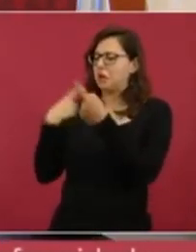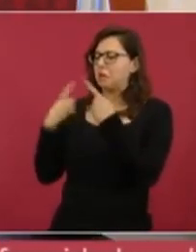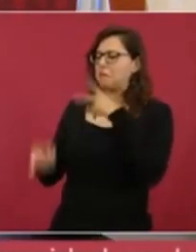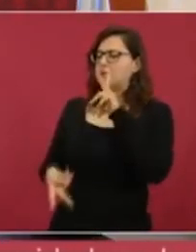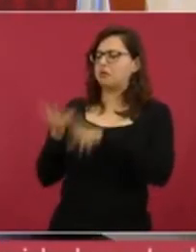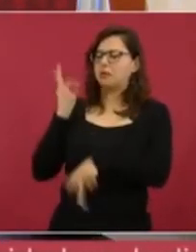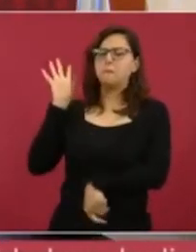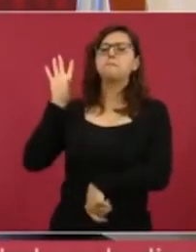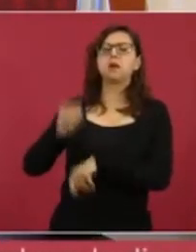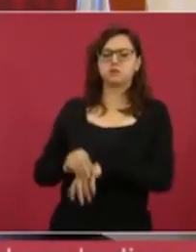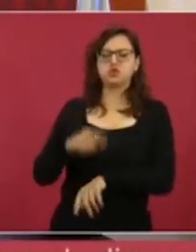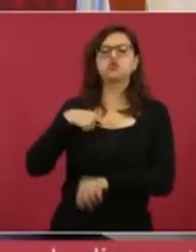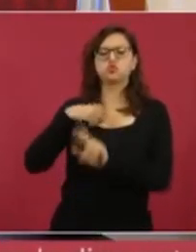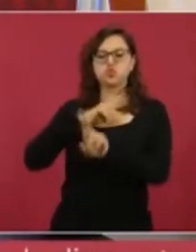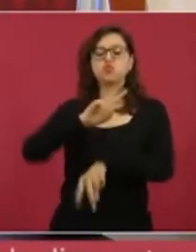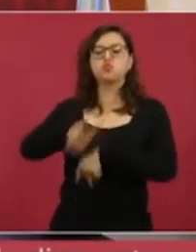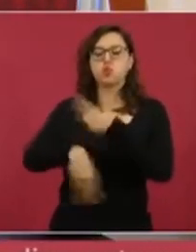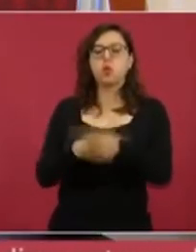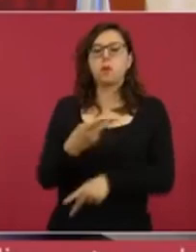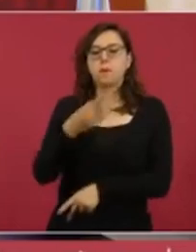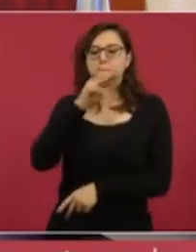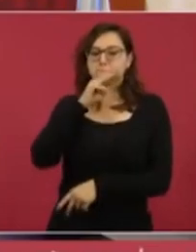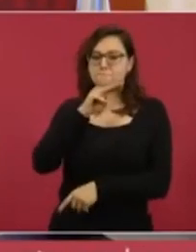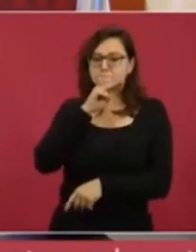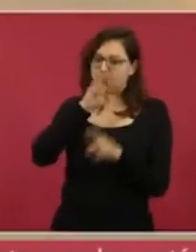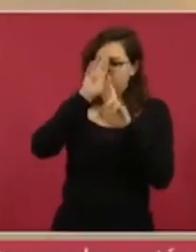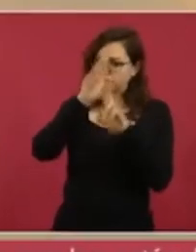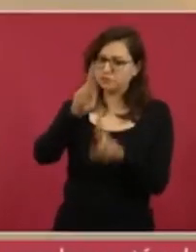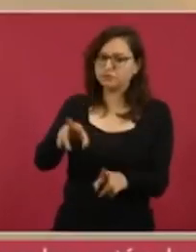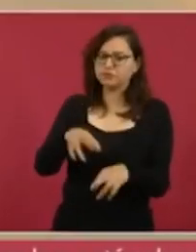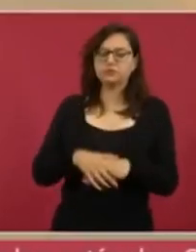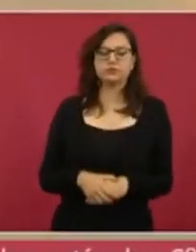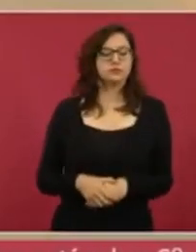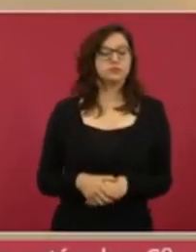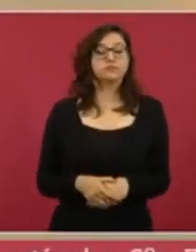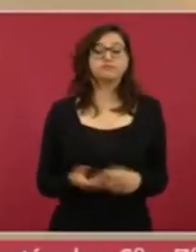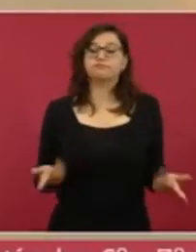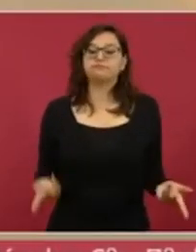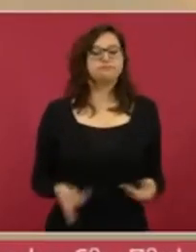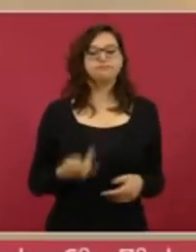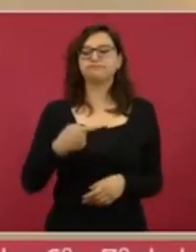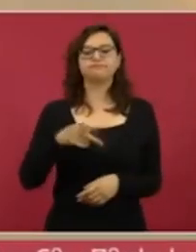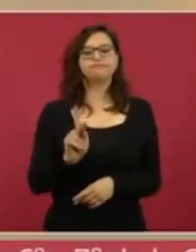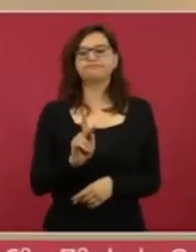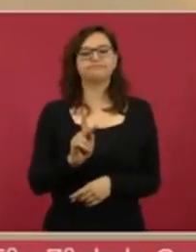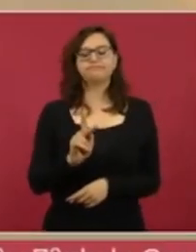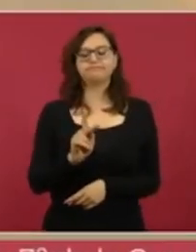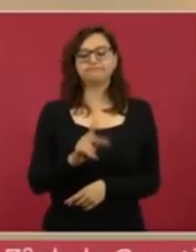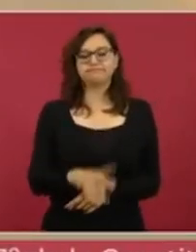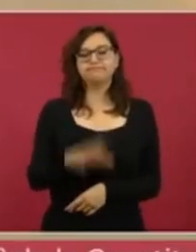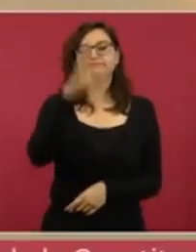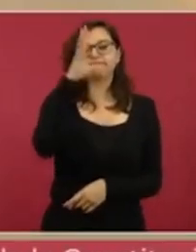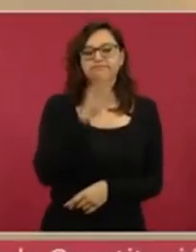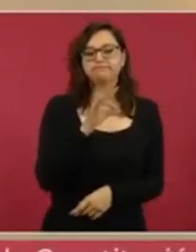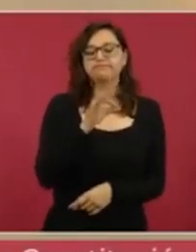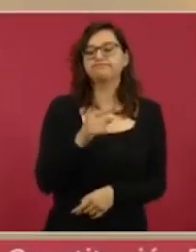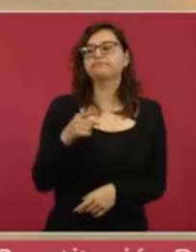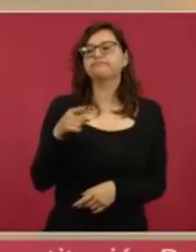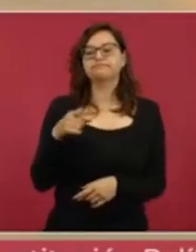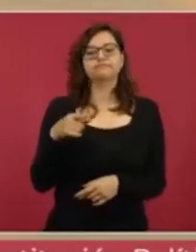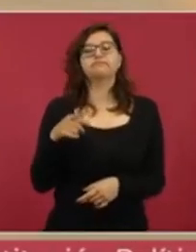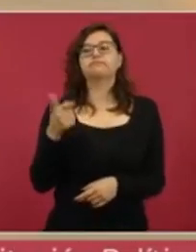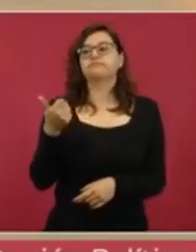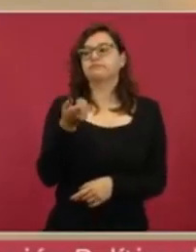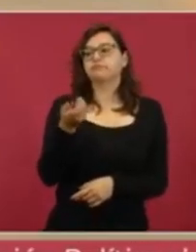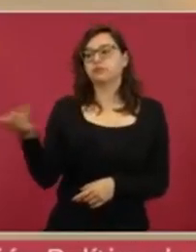poder presentarse al velorio. No obstante esto, a los pocos minutos llegan varias camionetas